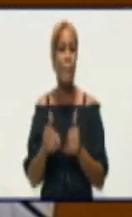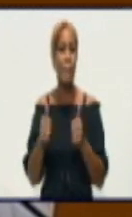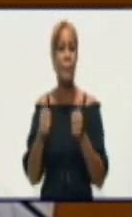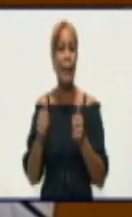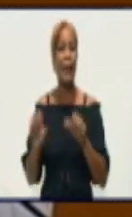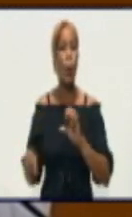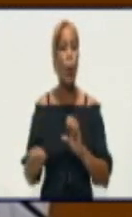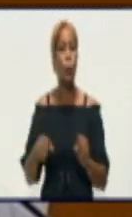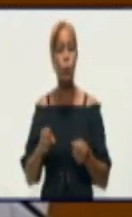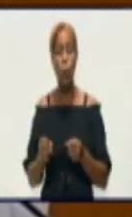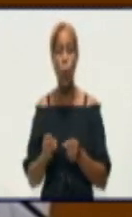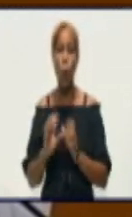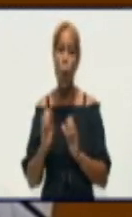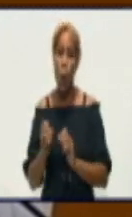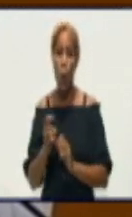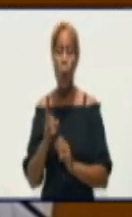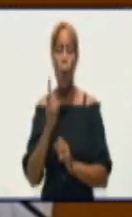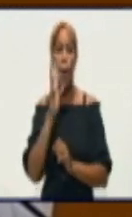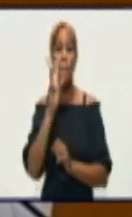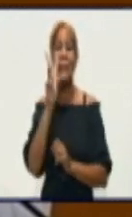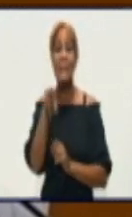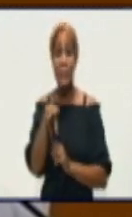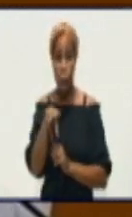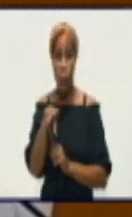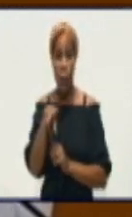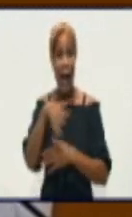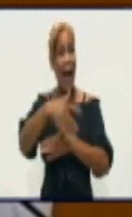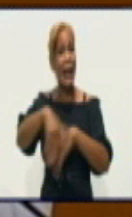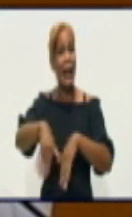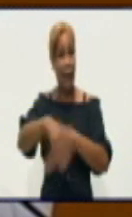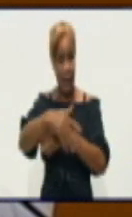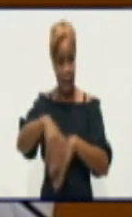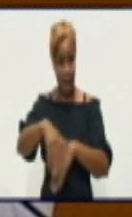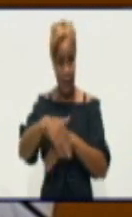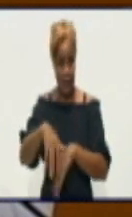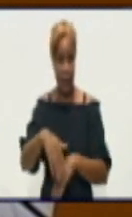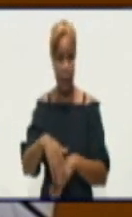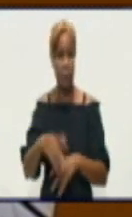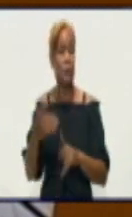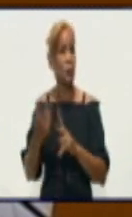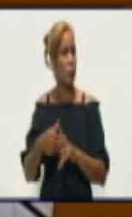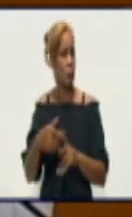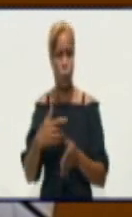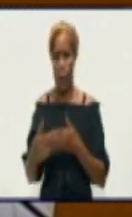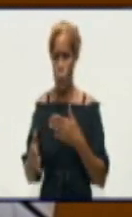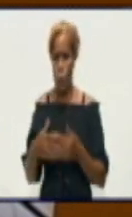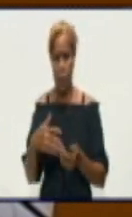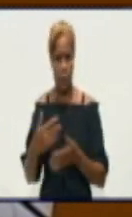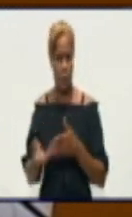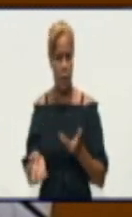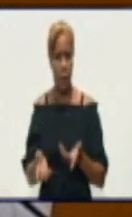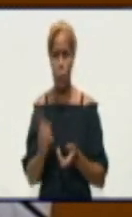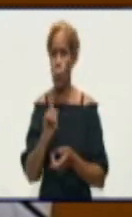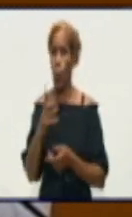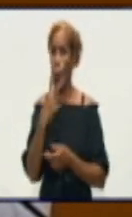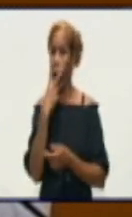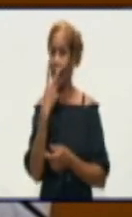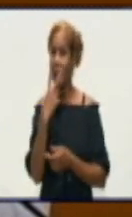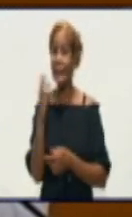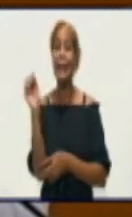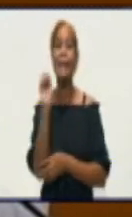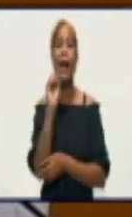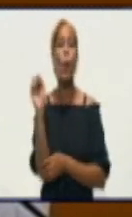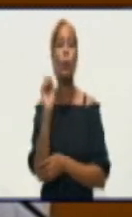conducción del vehículo, que son las distracciones, hablar por teléfono, hacer cualquier otro acto o maniobra, que no es atender la conducción.